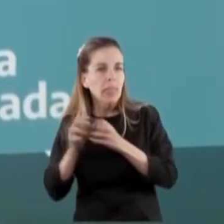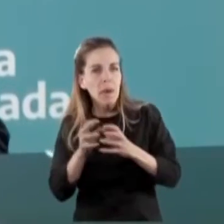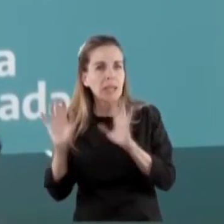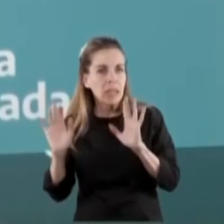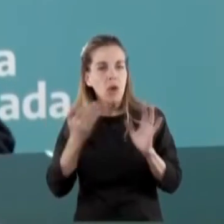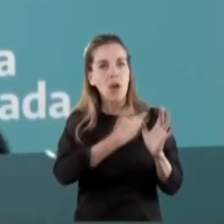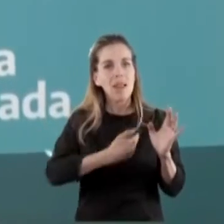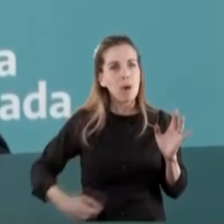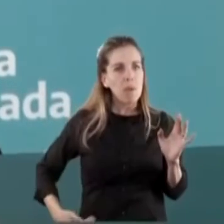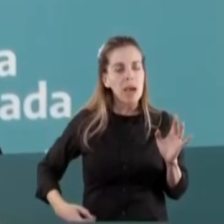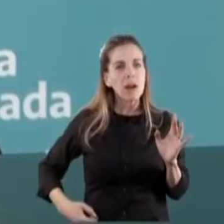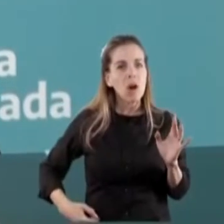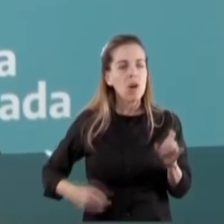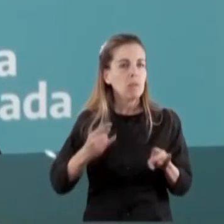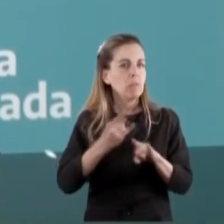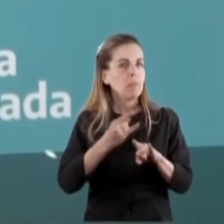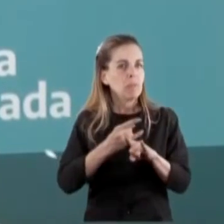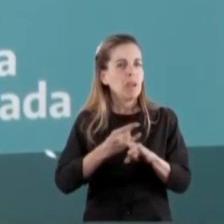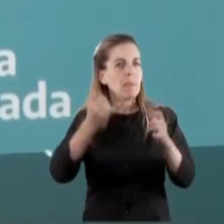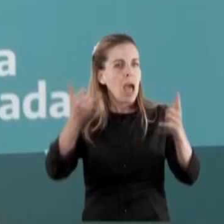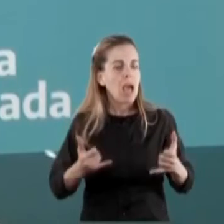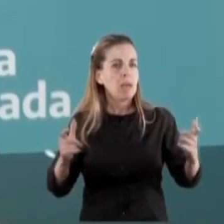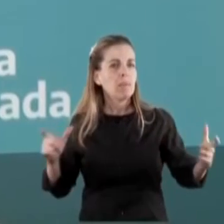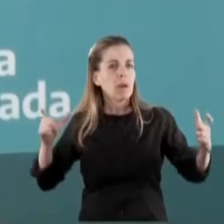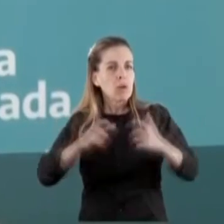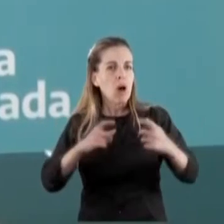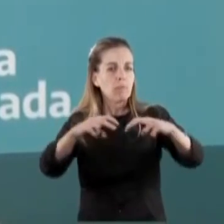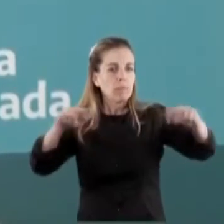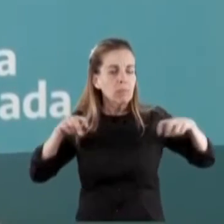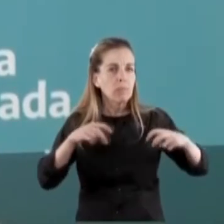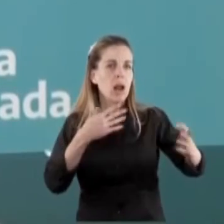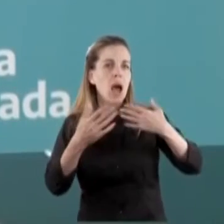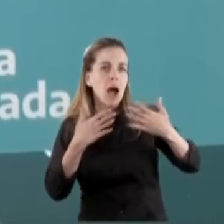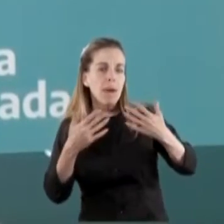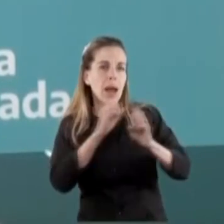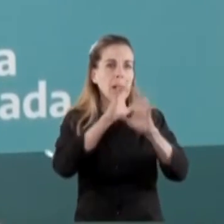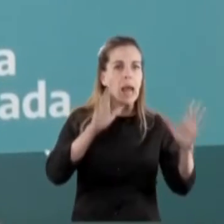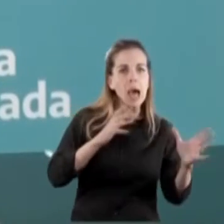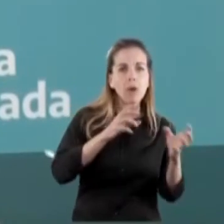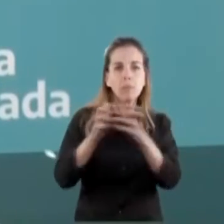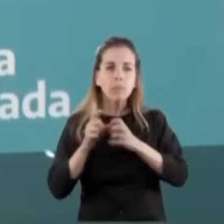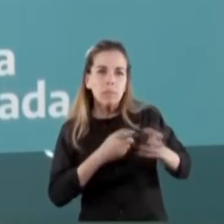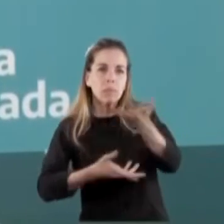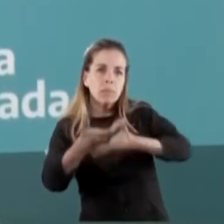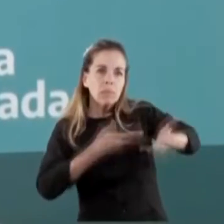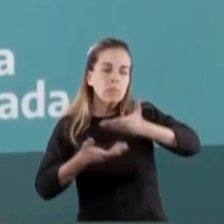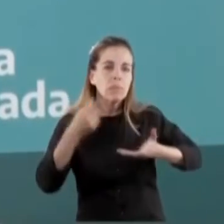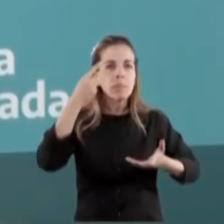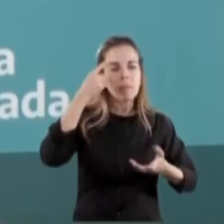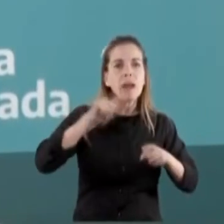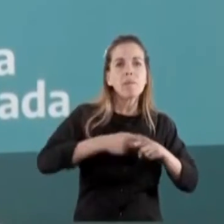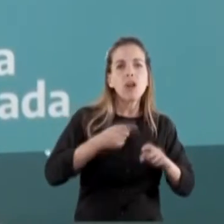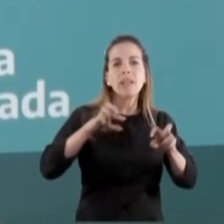siempre está con una mesa para poder discutir al Ministerio, para poder discutir políticas que